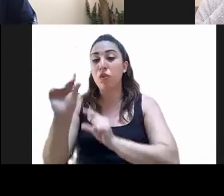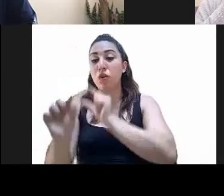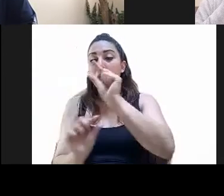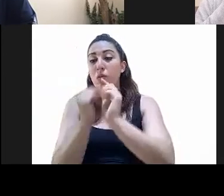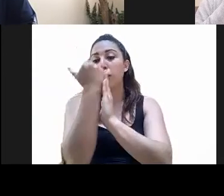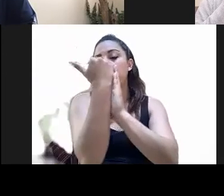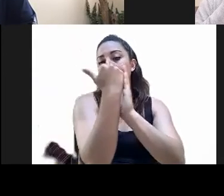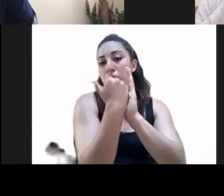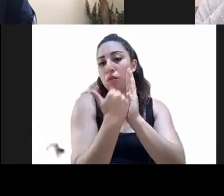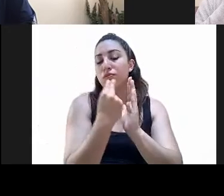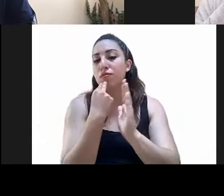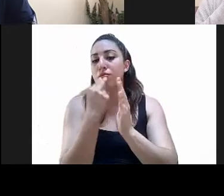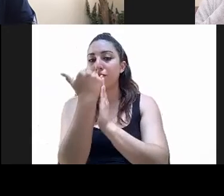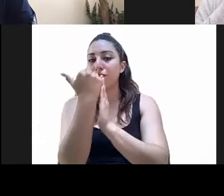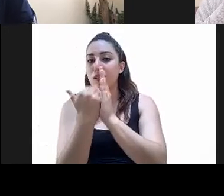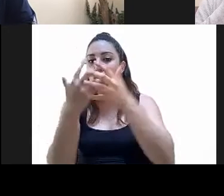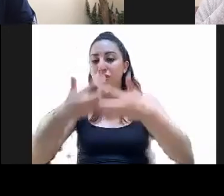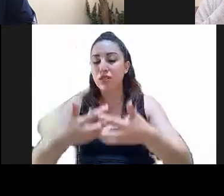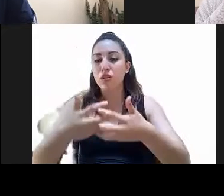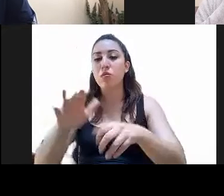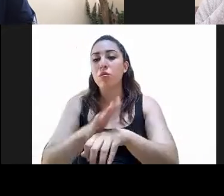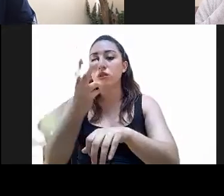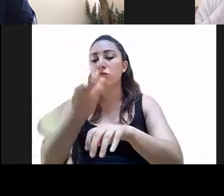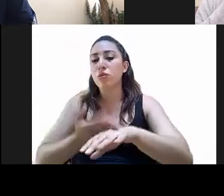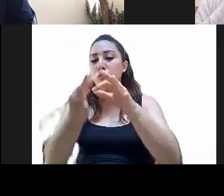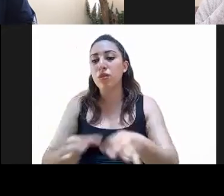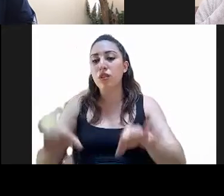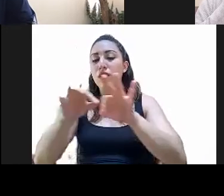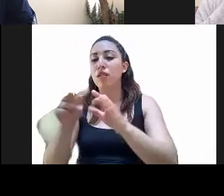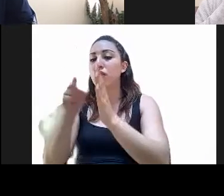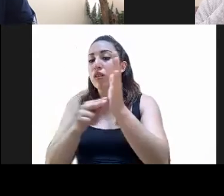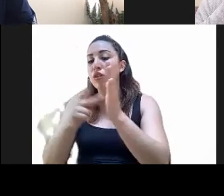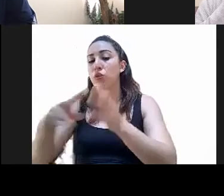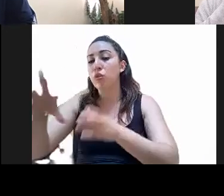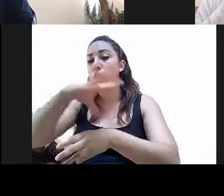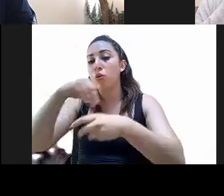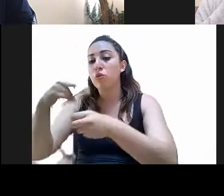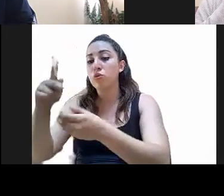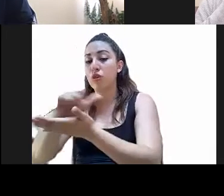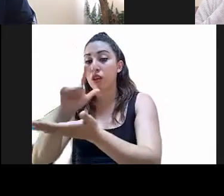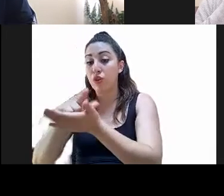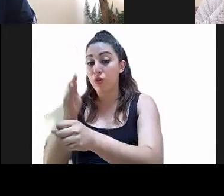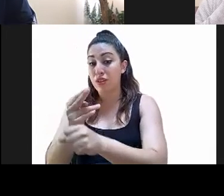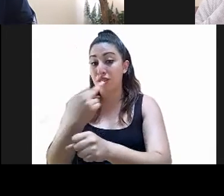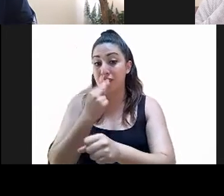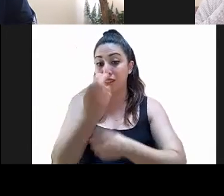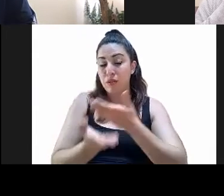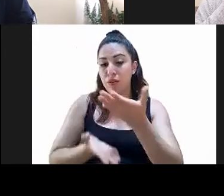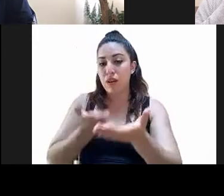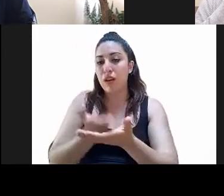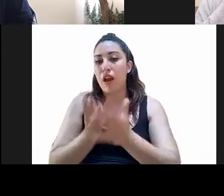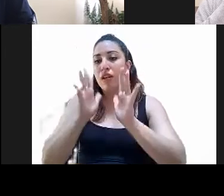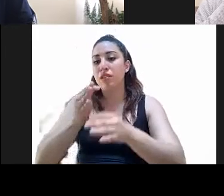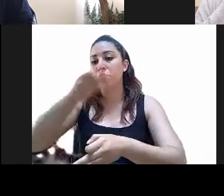operativa. Por ello, resulta de especial relevancia la actuación de su marco jurídico, pues a través de la reforma que se propone, dicho organismo estará en óptimo